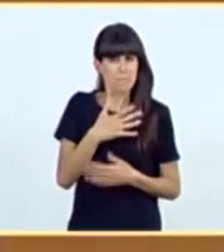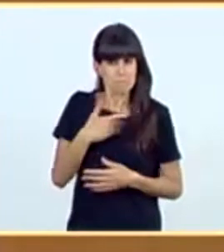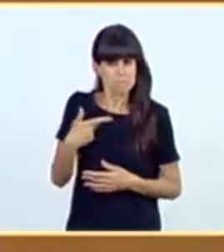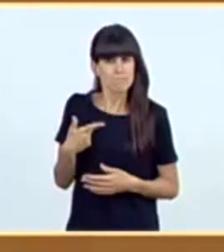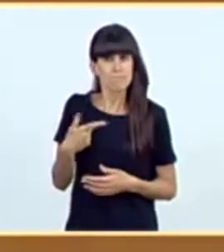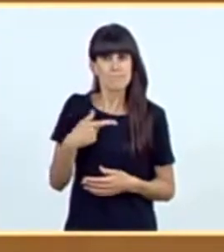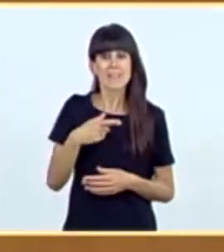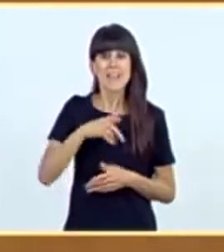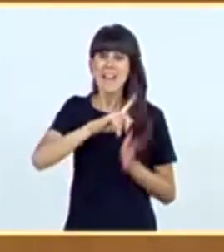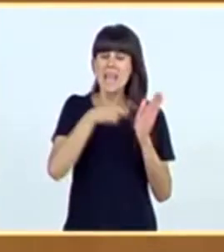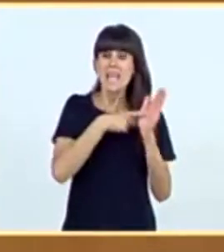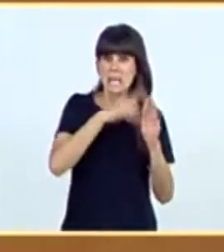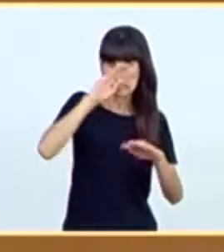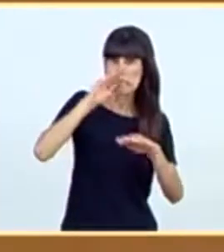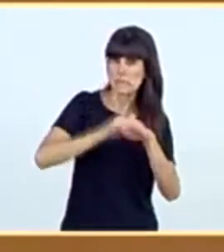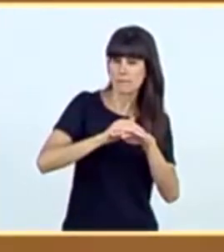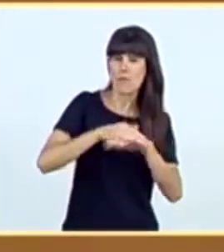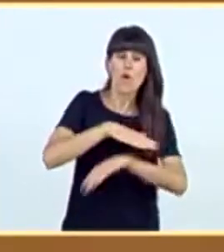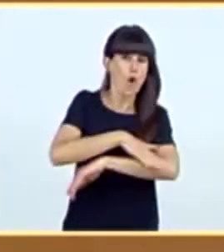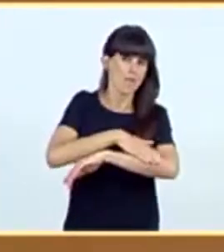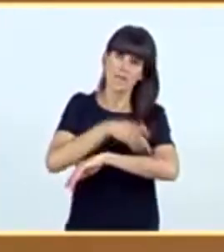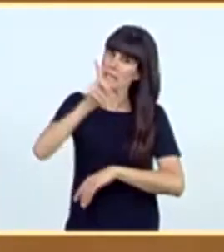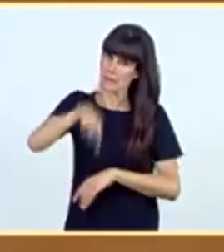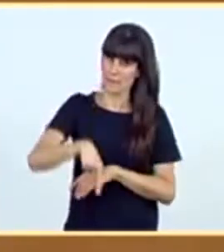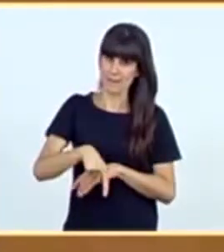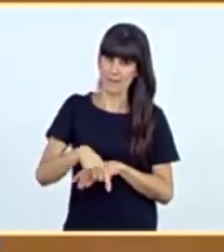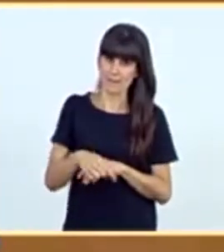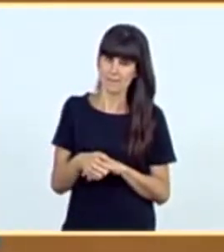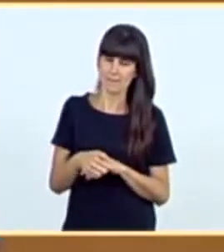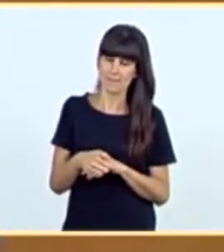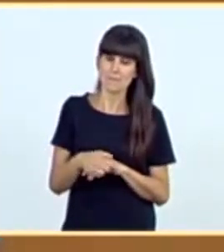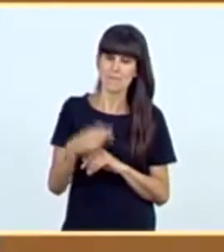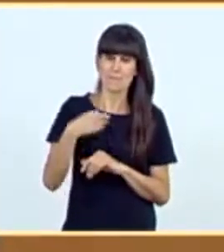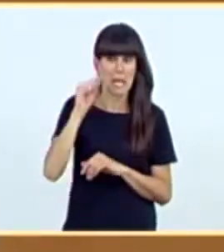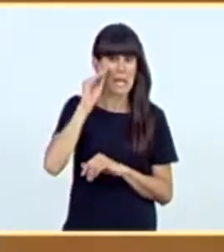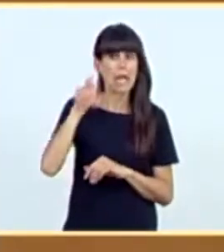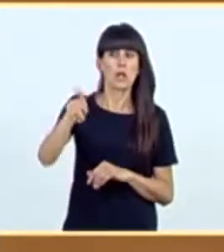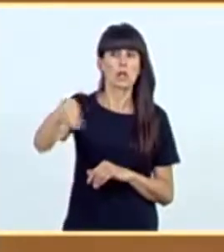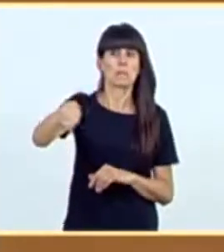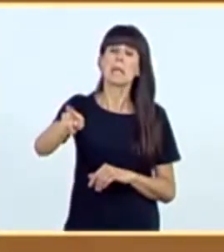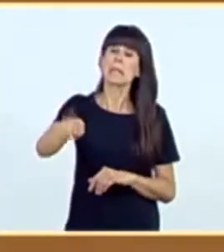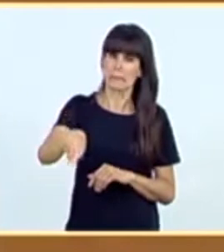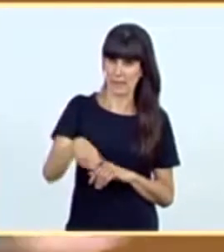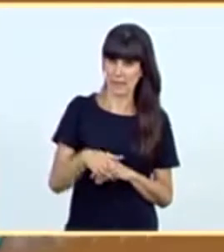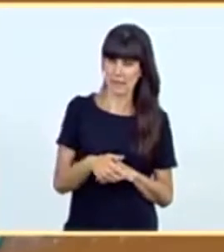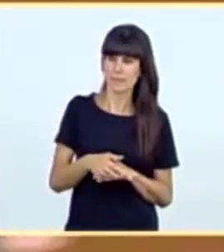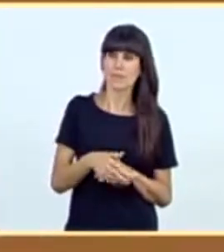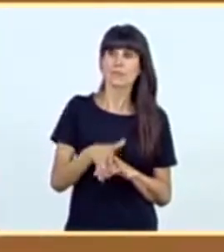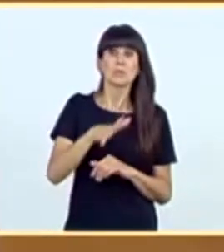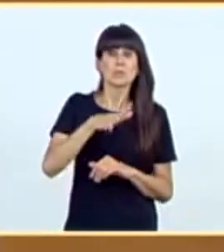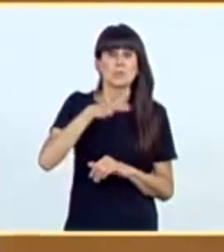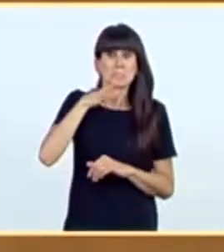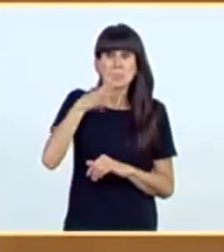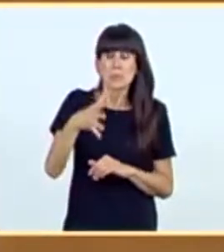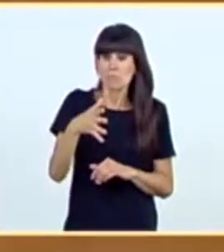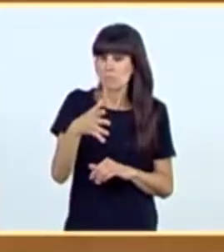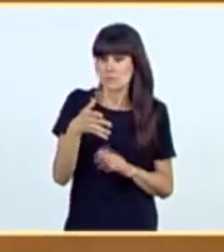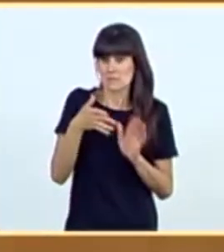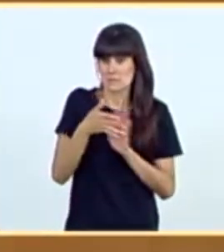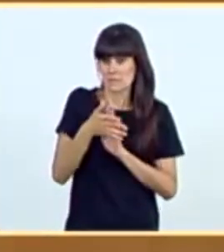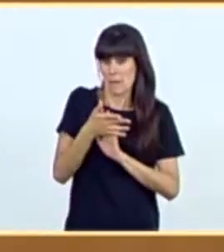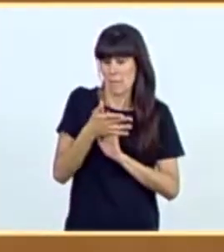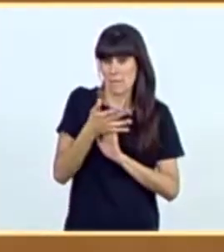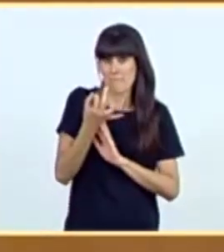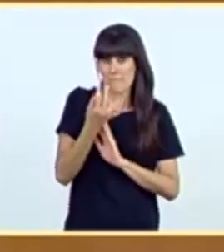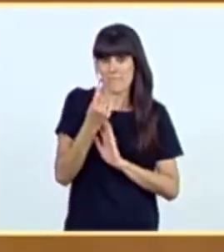cumplir la ley, este Gobierno también. Y supongo que ustedes también. Porque estamos bajo el principio